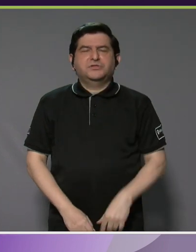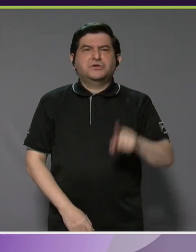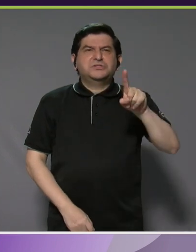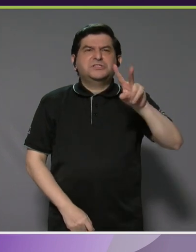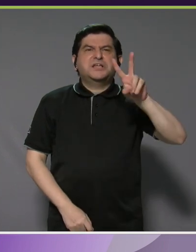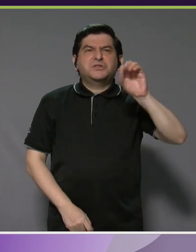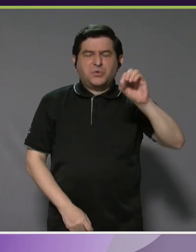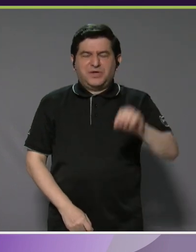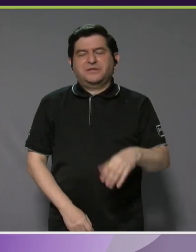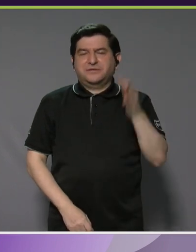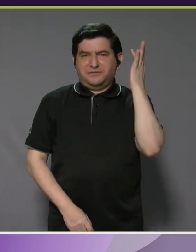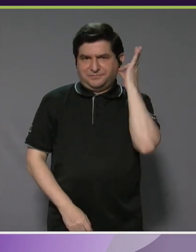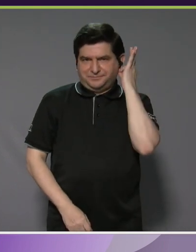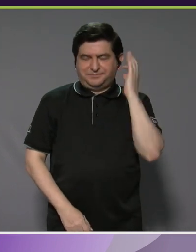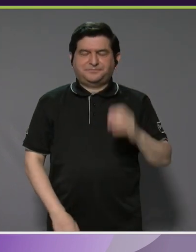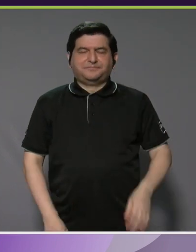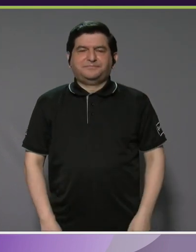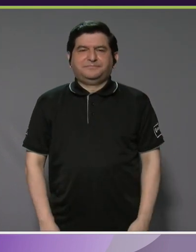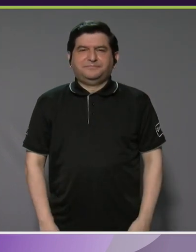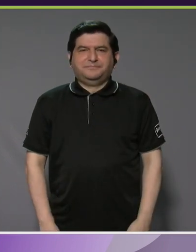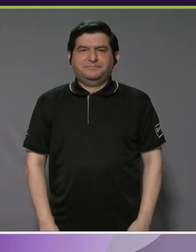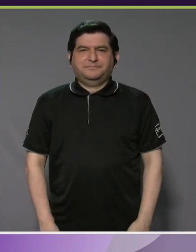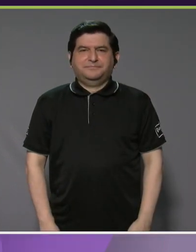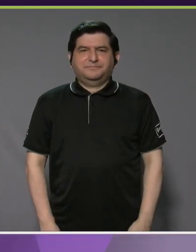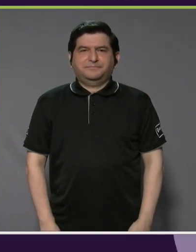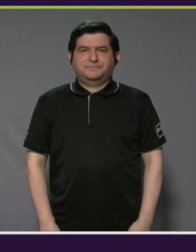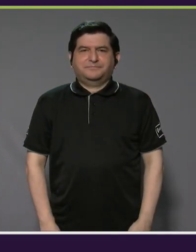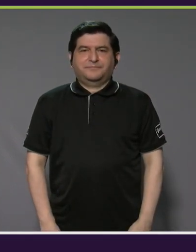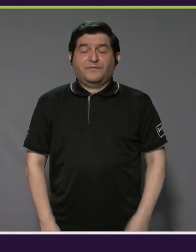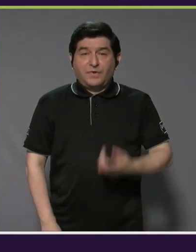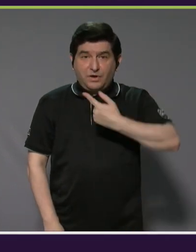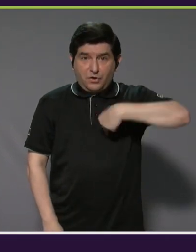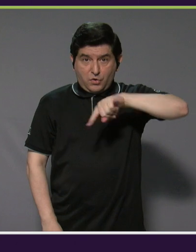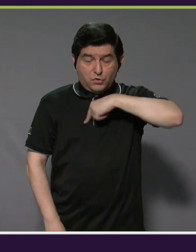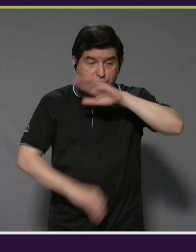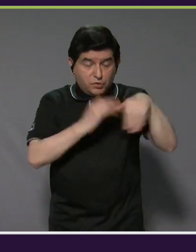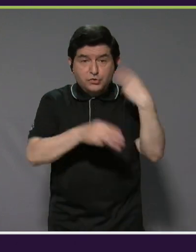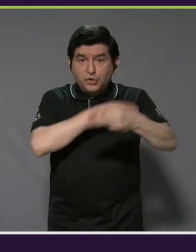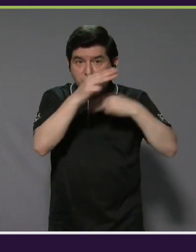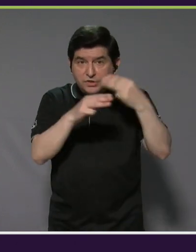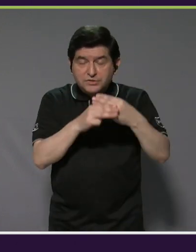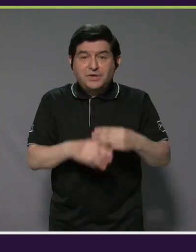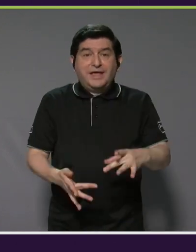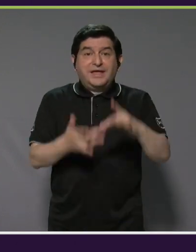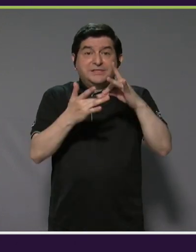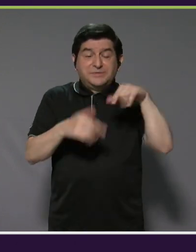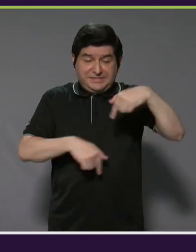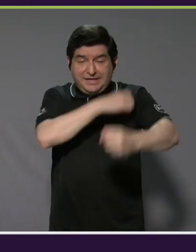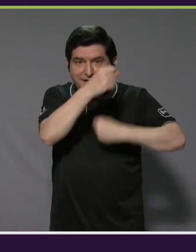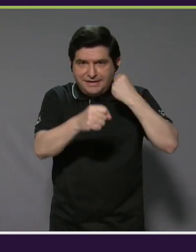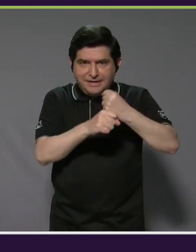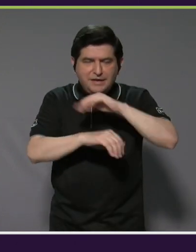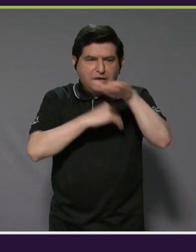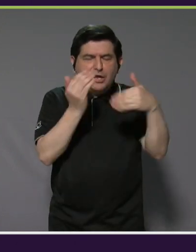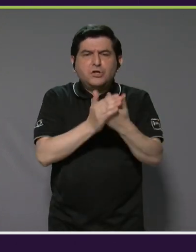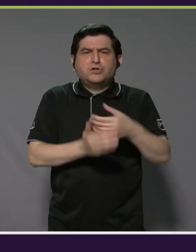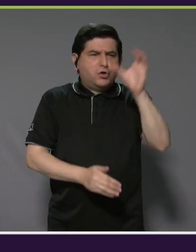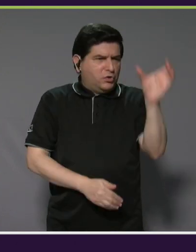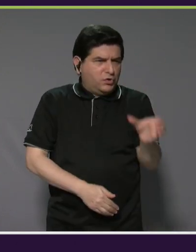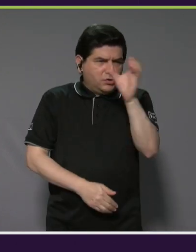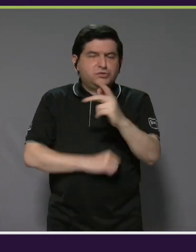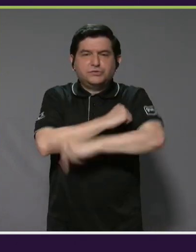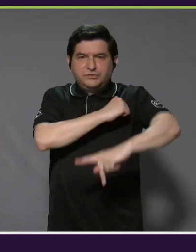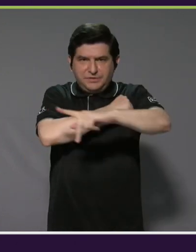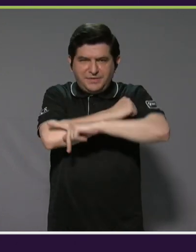120 son mujeres. Entonces estamos yendo por todo el mundo, en especial este año, por todos los continentes y